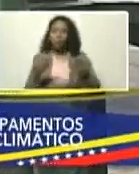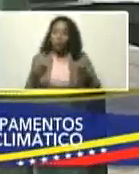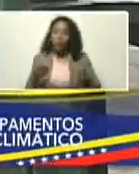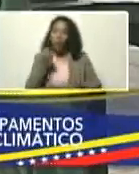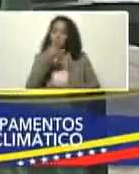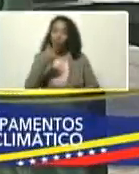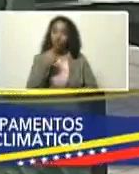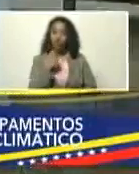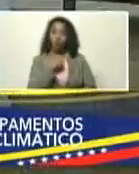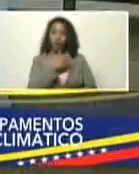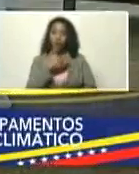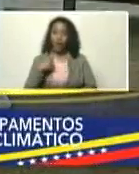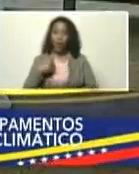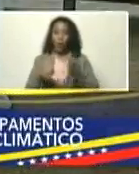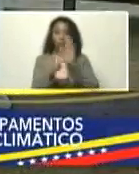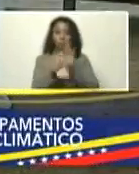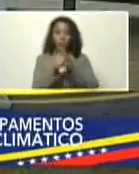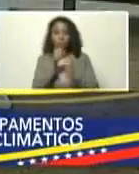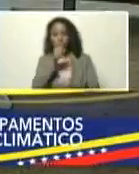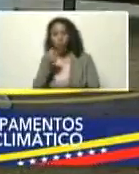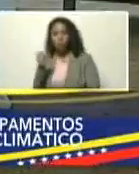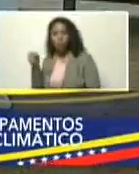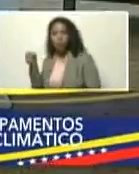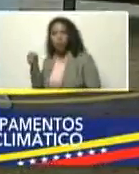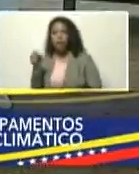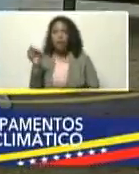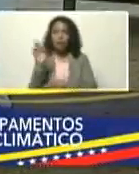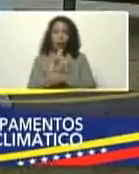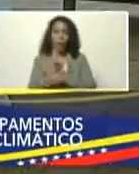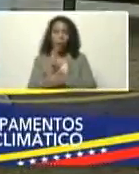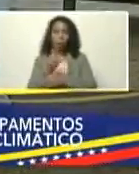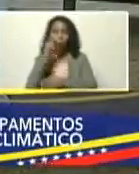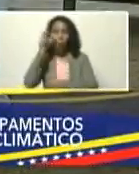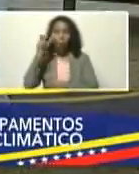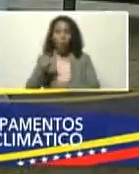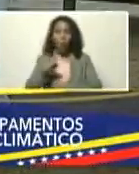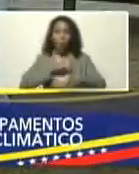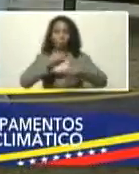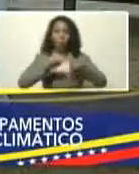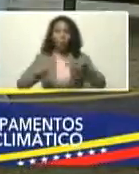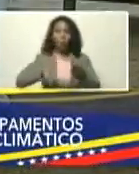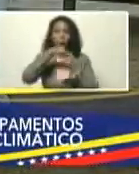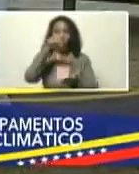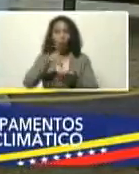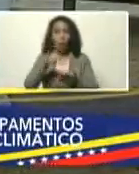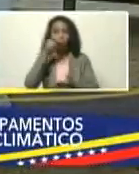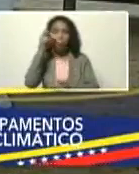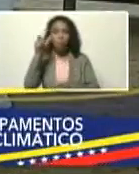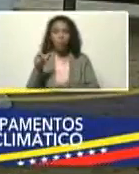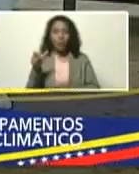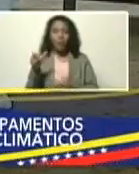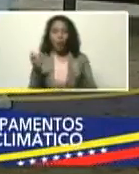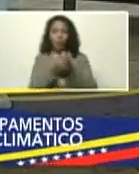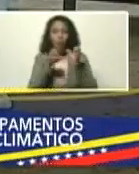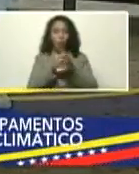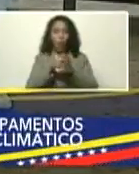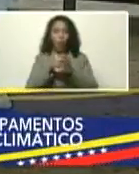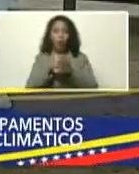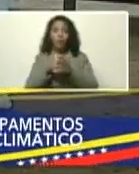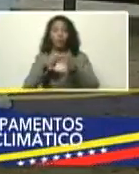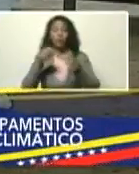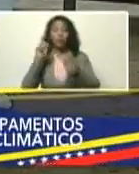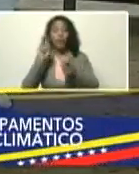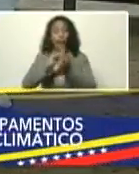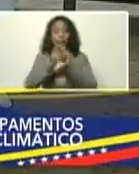bueno, yo, yo quiero darle, la palabra, rápidamente, a Jan Román, el coordinador nacional, de los brigadistas, contra el cambio climático,